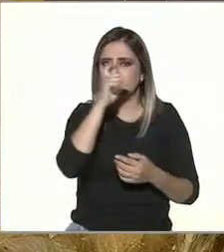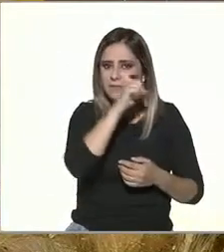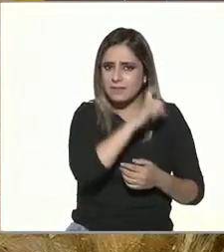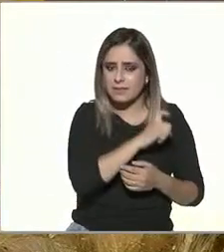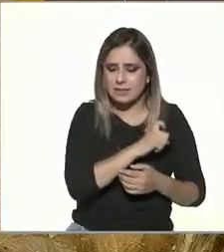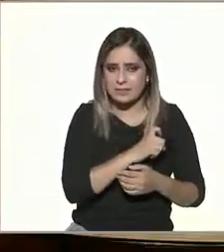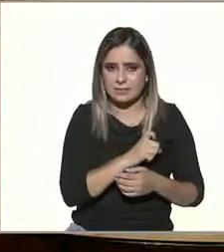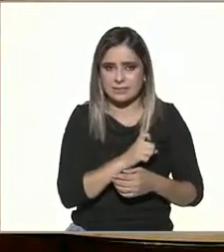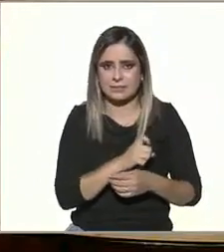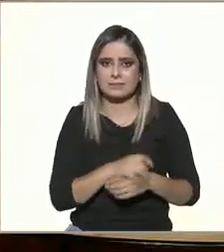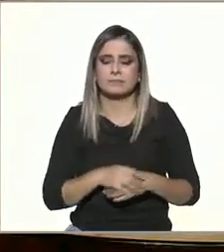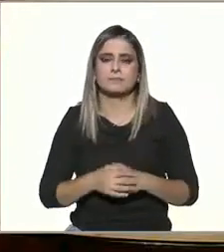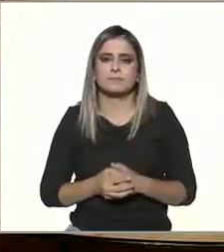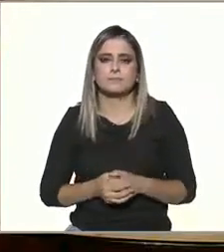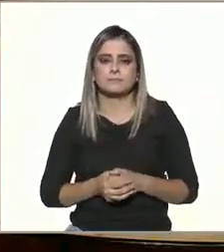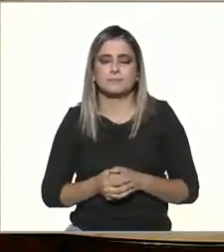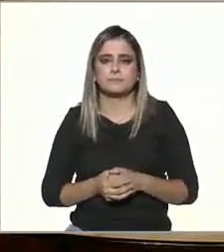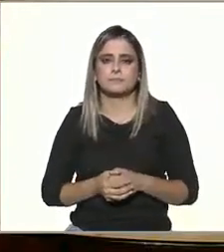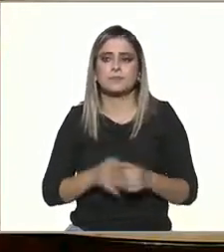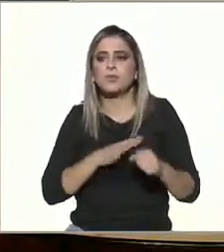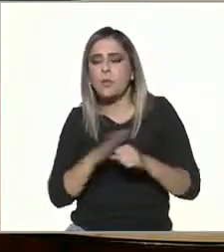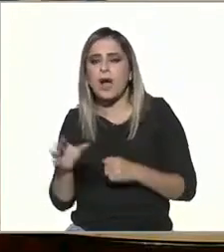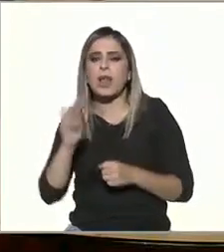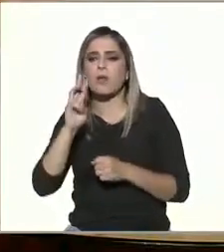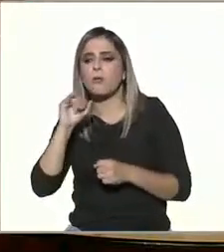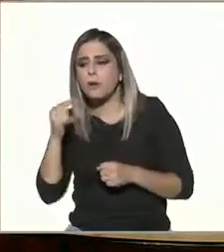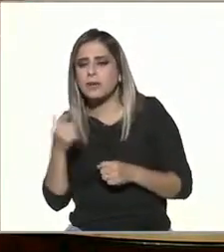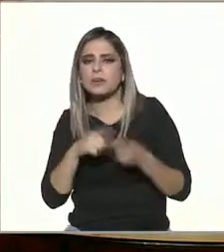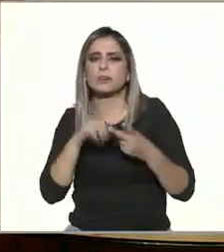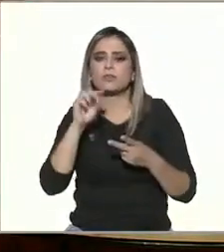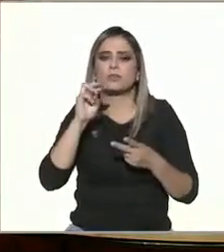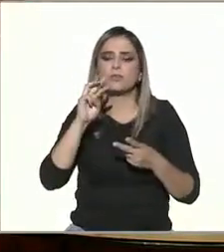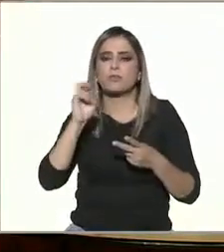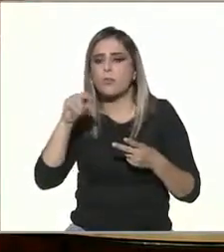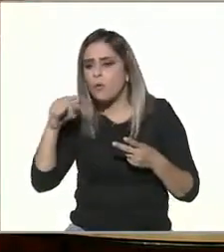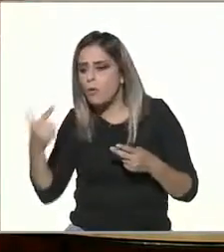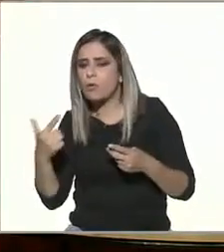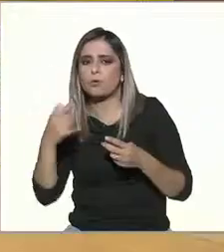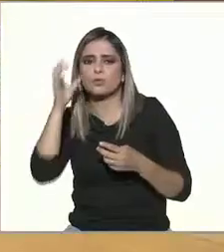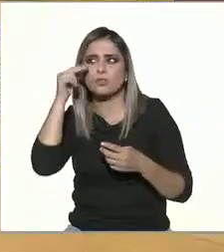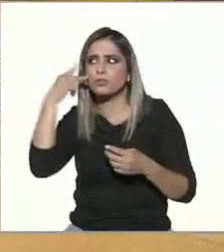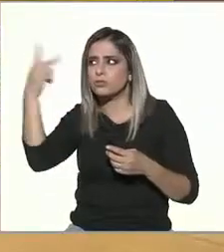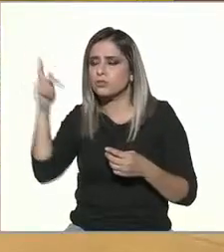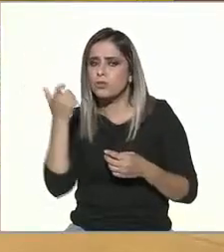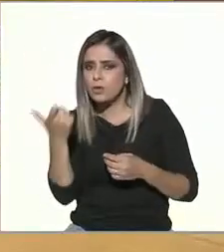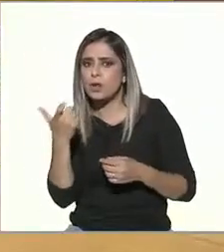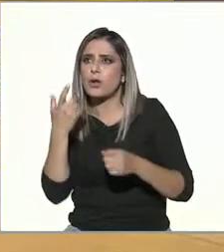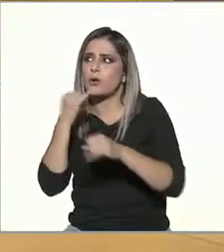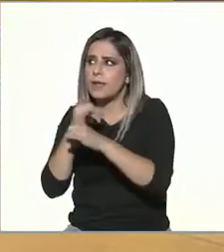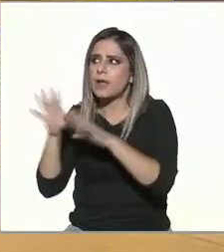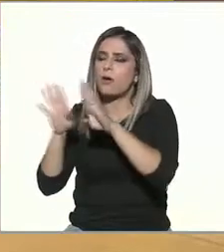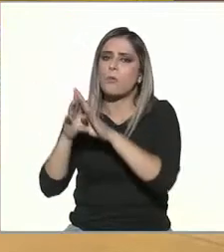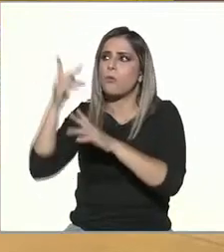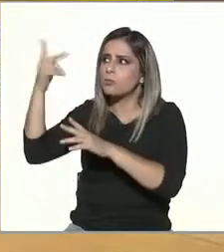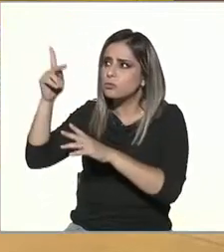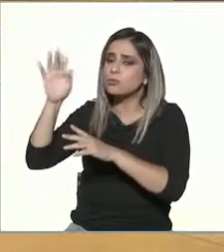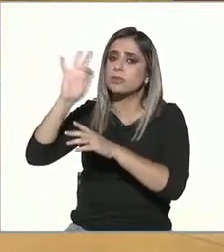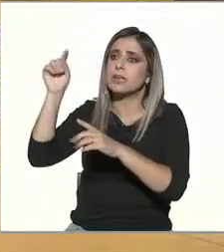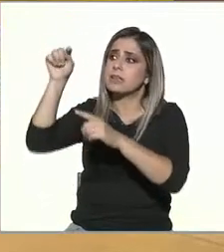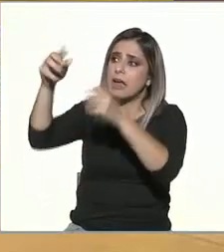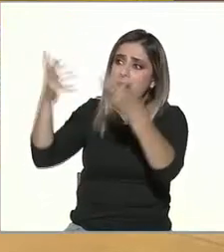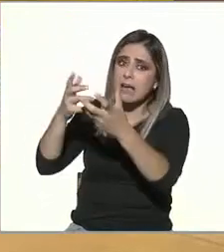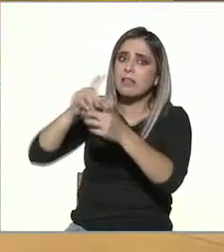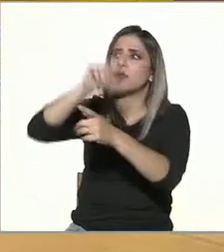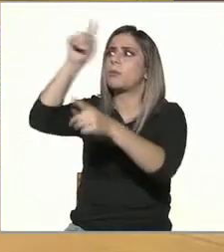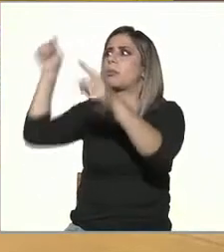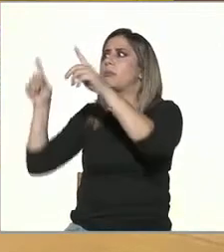lado no sé si es el guiño el guián pero si movemos como decían los chinos es como que una pequeña ola acaba en un tsunami del otro lado y no